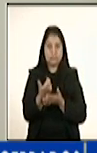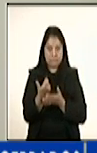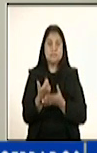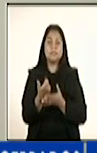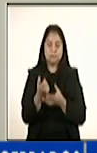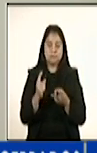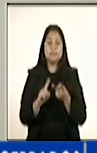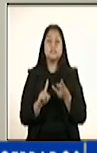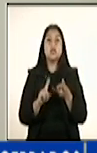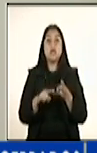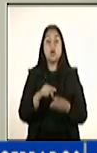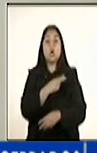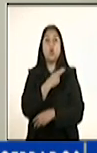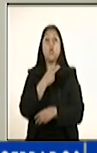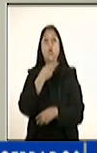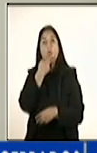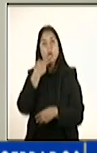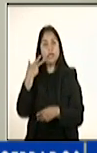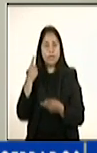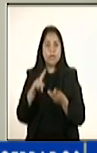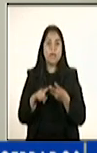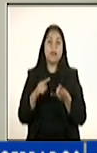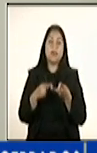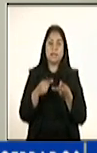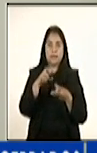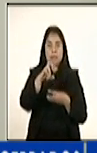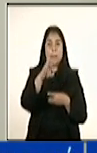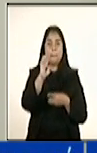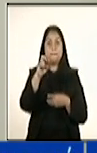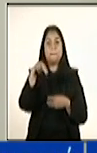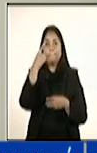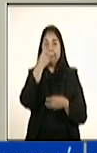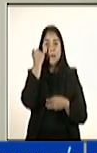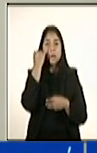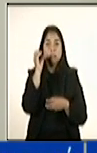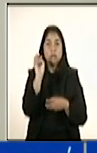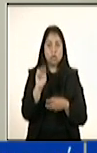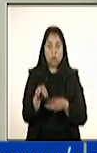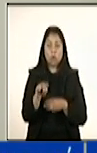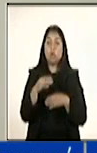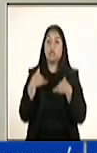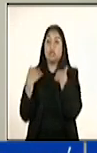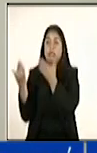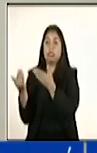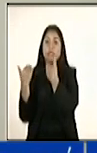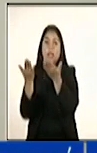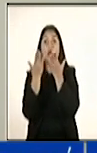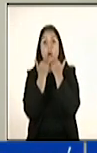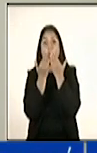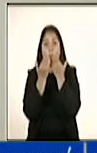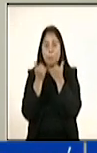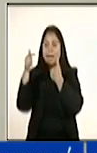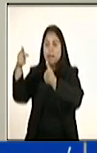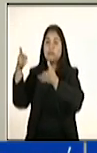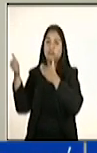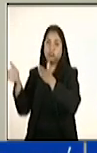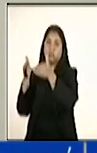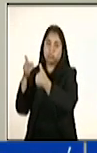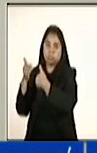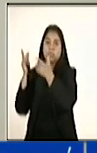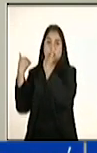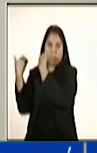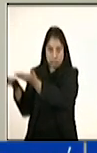los hoteles, pensiones y su correspondiente servicio de alimentación que deberá ser hecha en la habitación de los